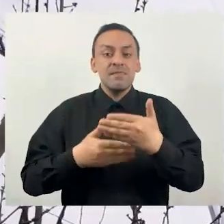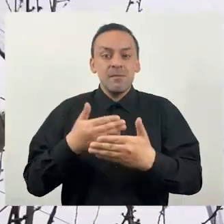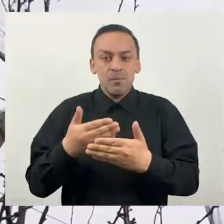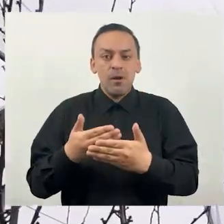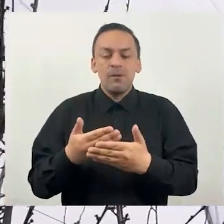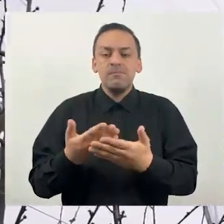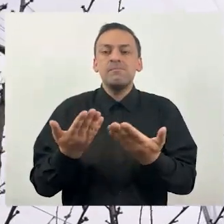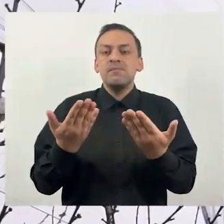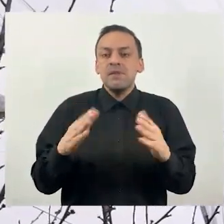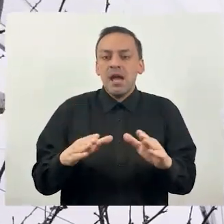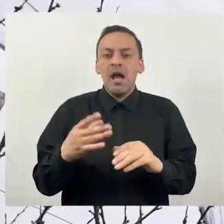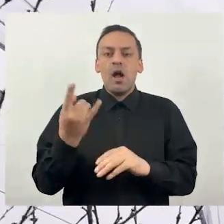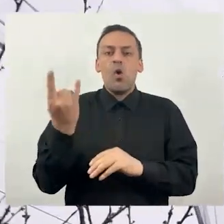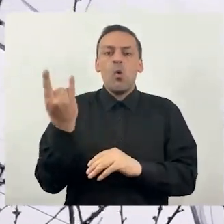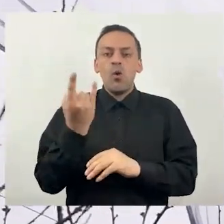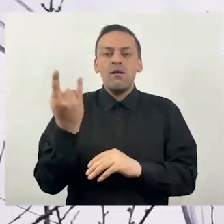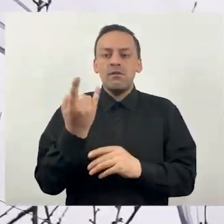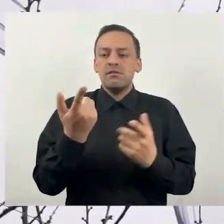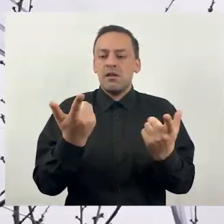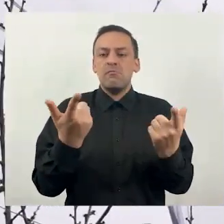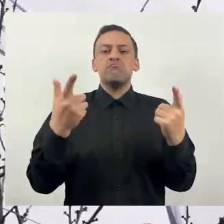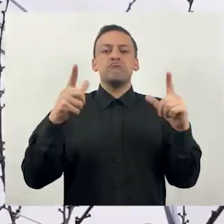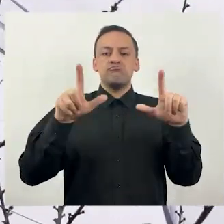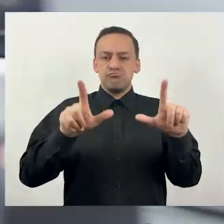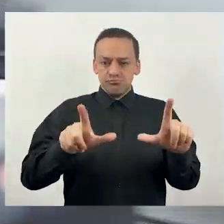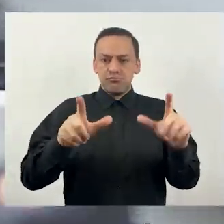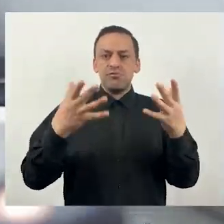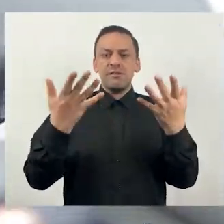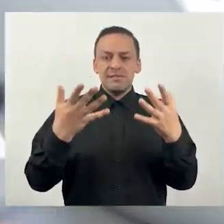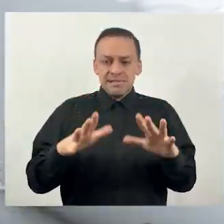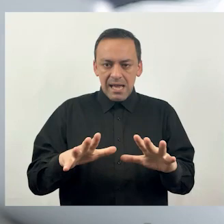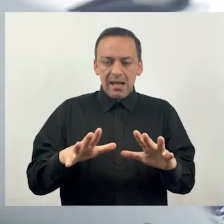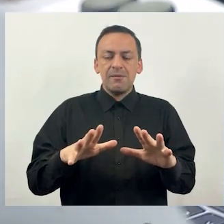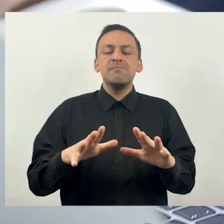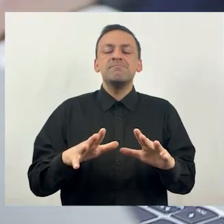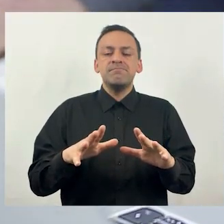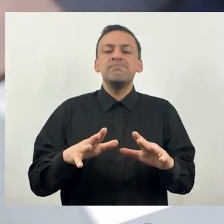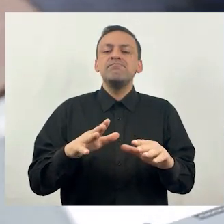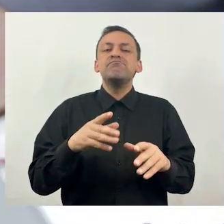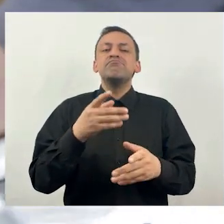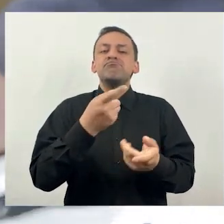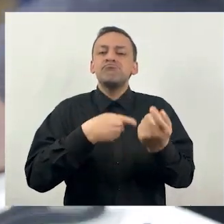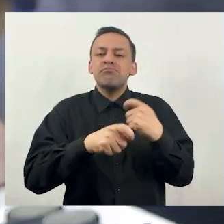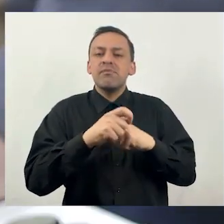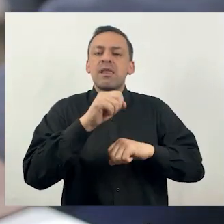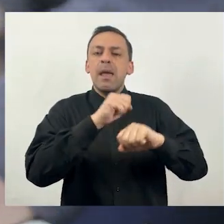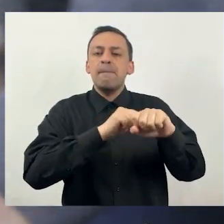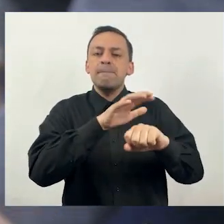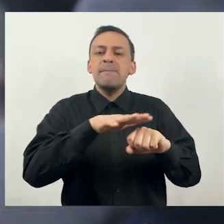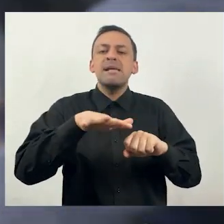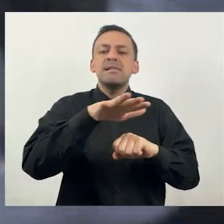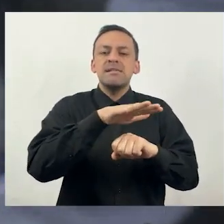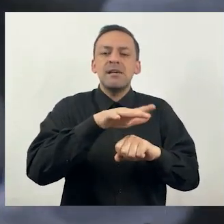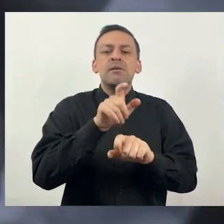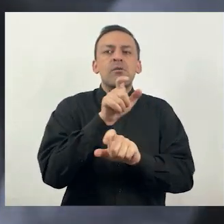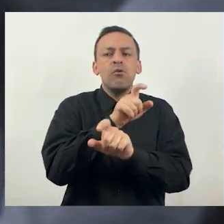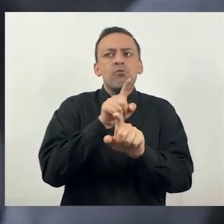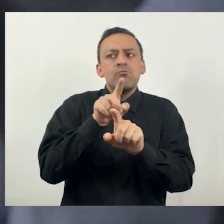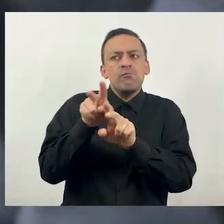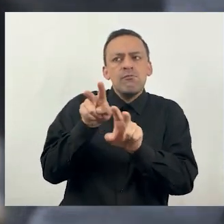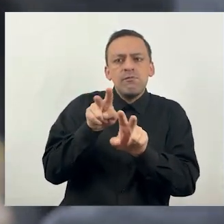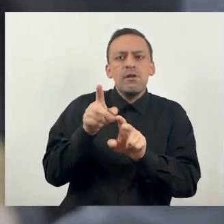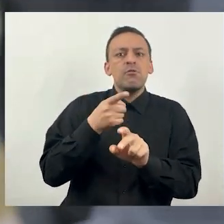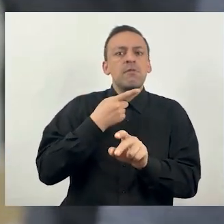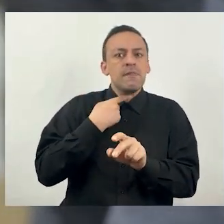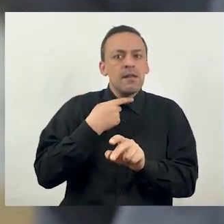Después, obviamente, cuando ya la universidad licenció la tecnología a la industria, a la empresa productora de mayas, los